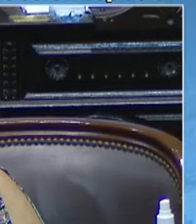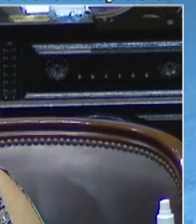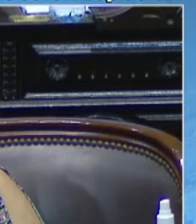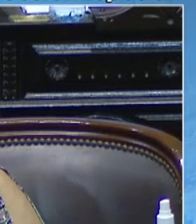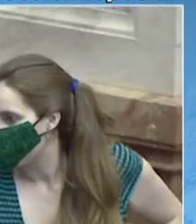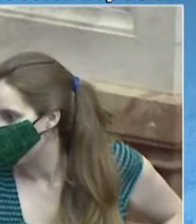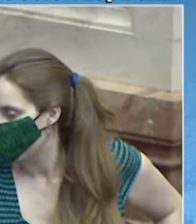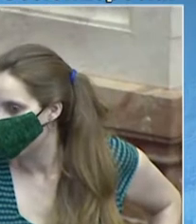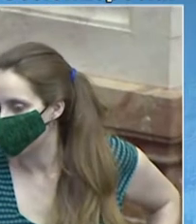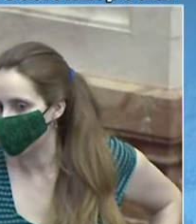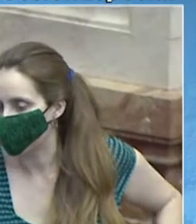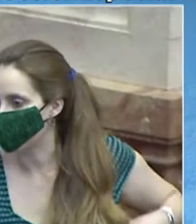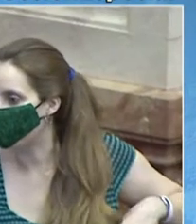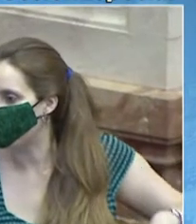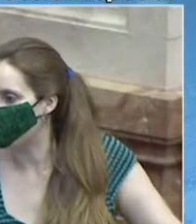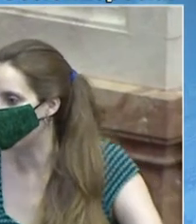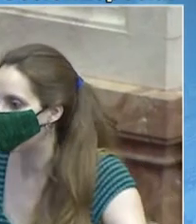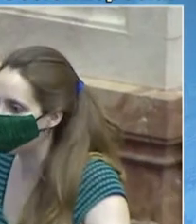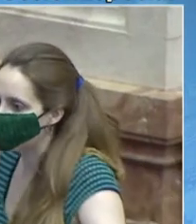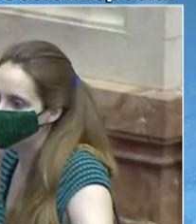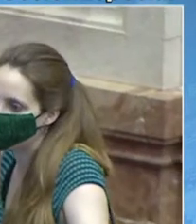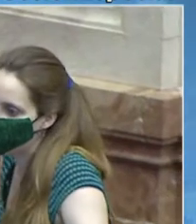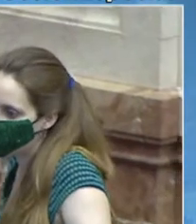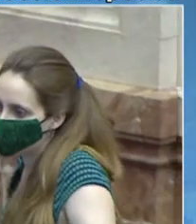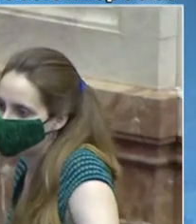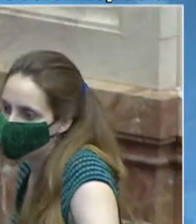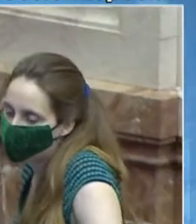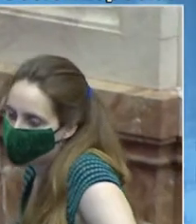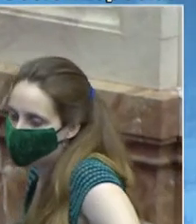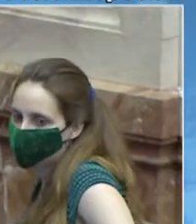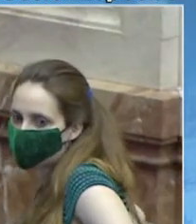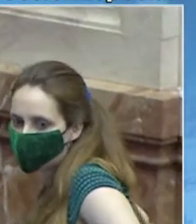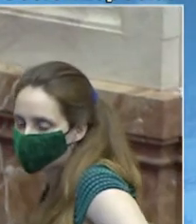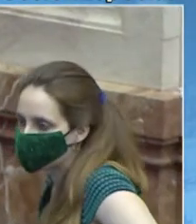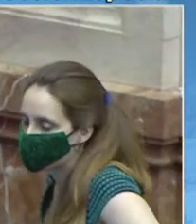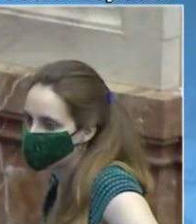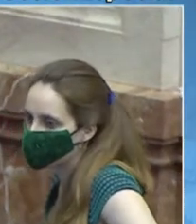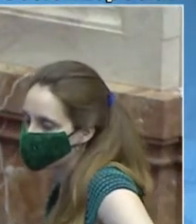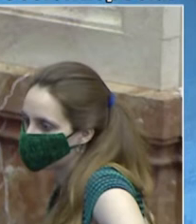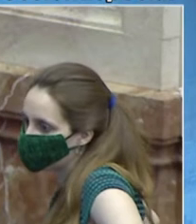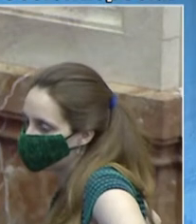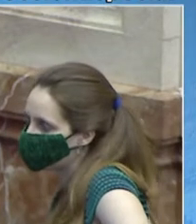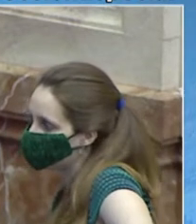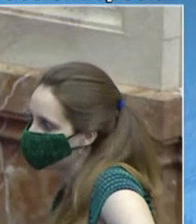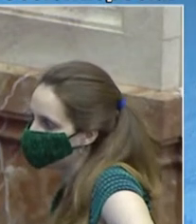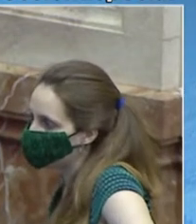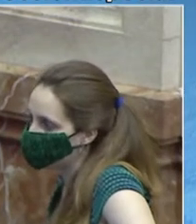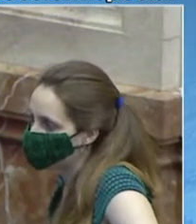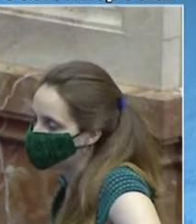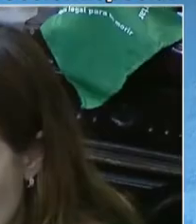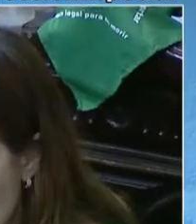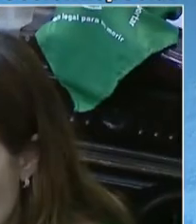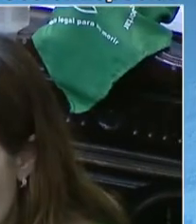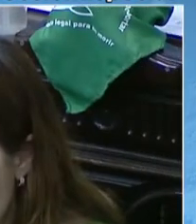socialmente ante esta situación. Era importante poner sobre el tapete este tema. Es un debate